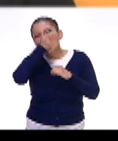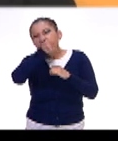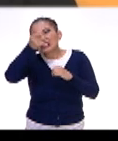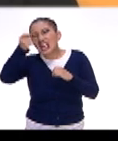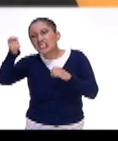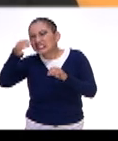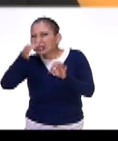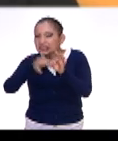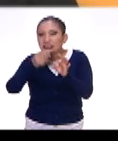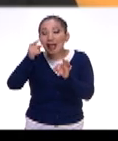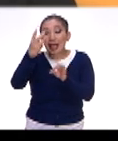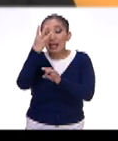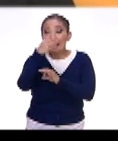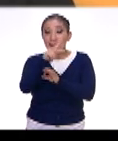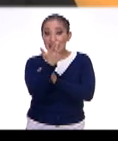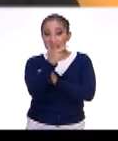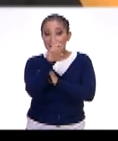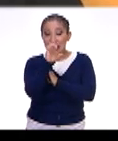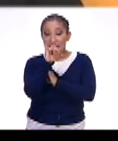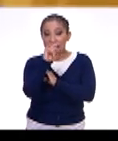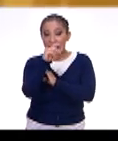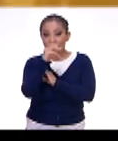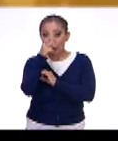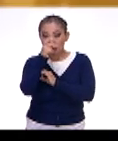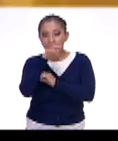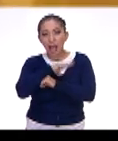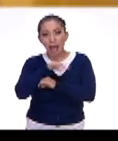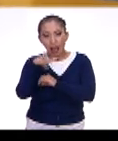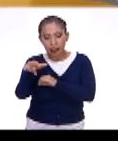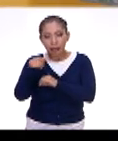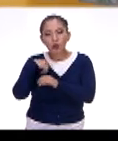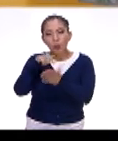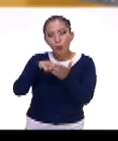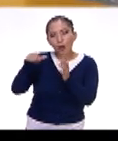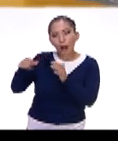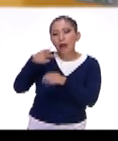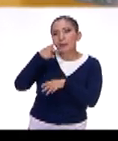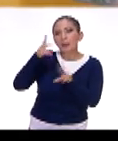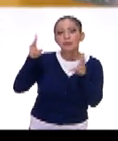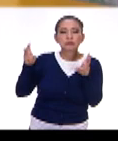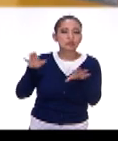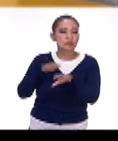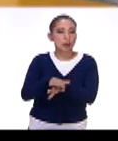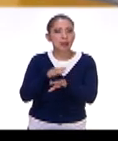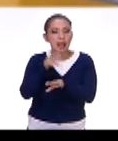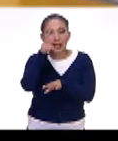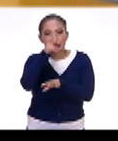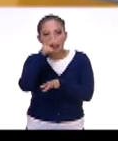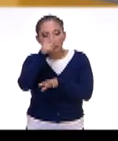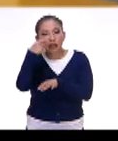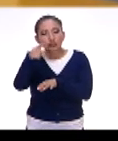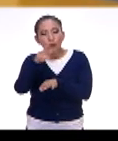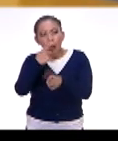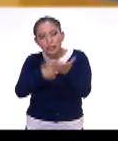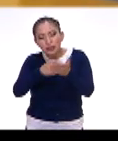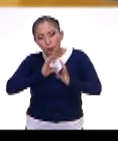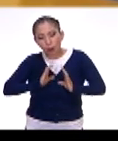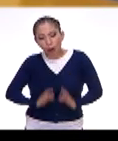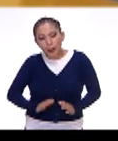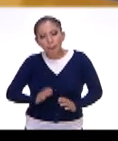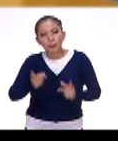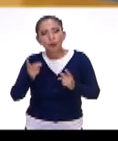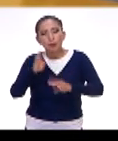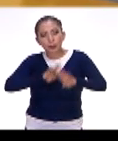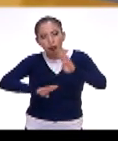específicas de 13 insectos. Hay estaciones donde vamos a ver, hablamos de los insectos y su biología, dónde